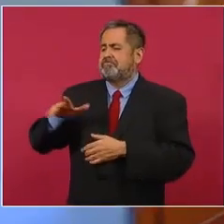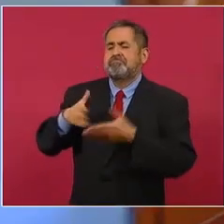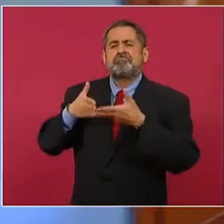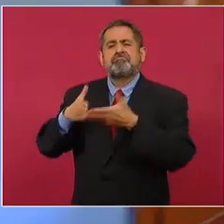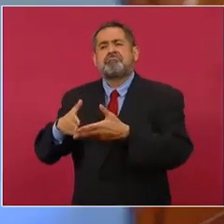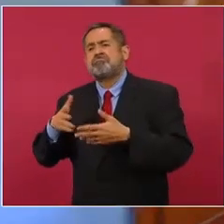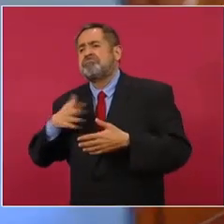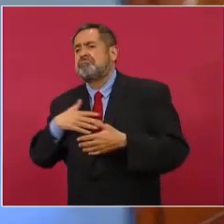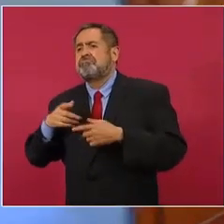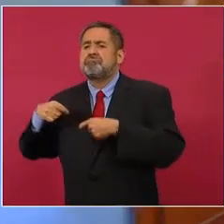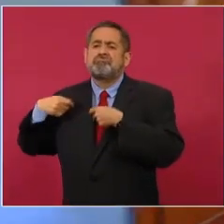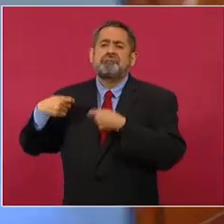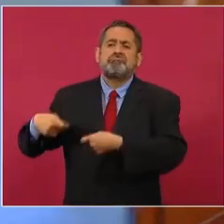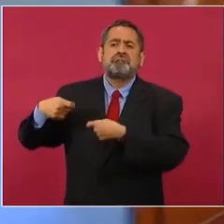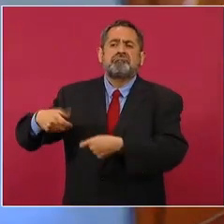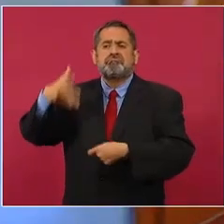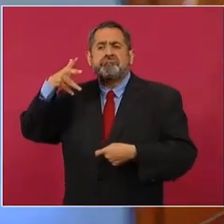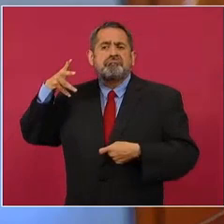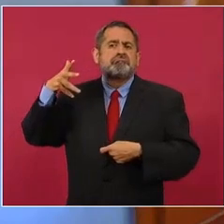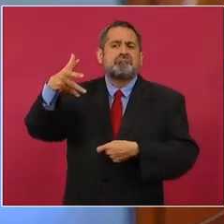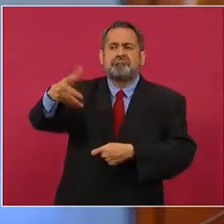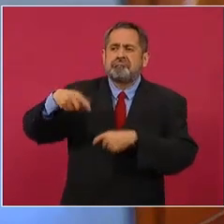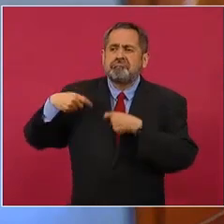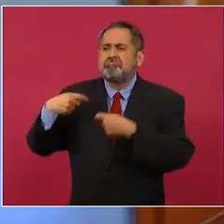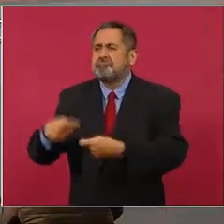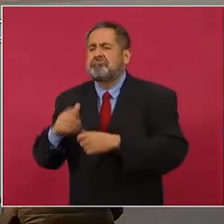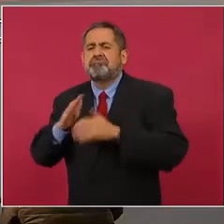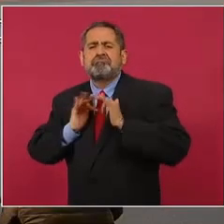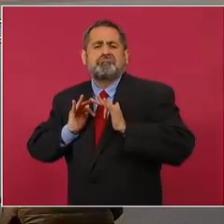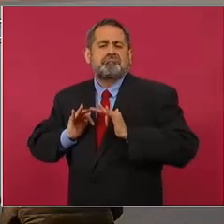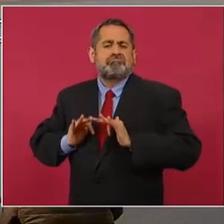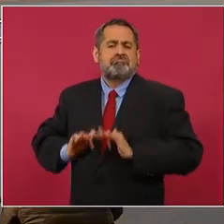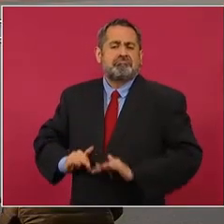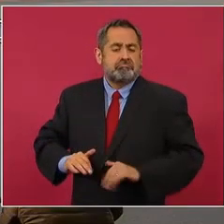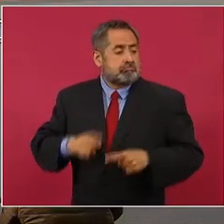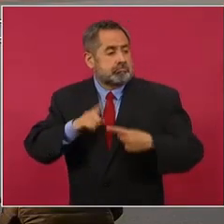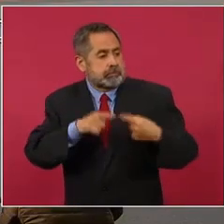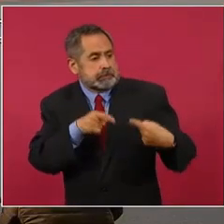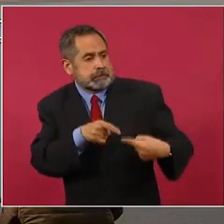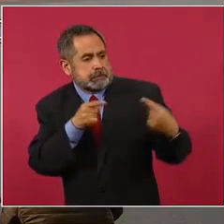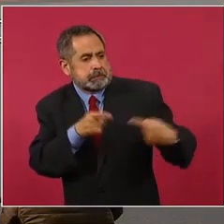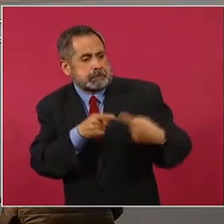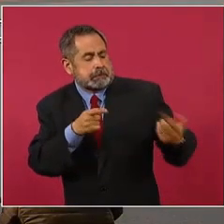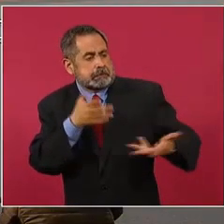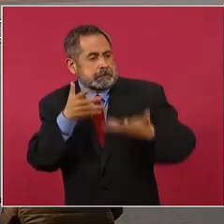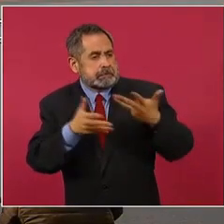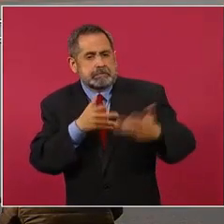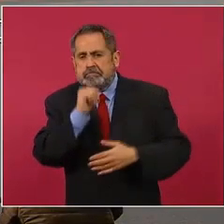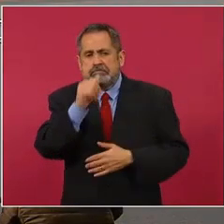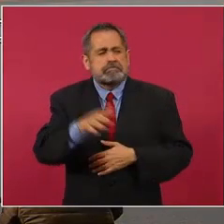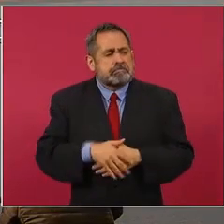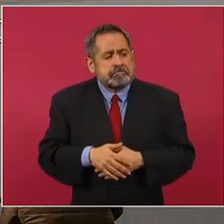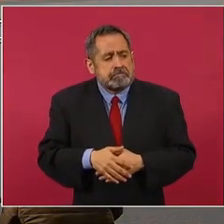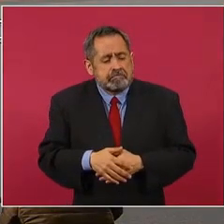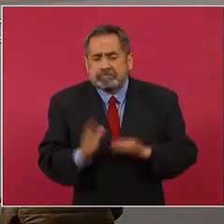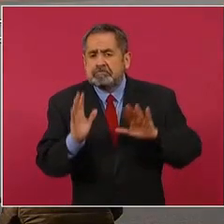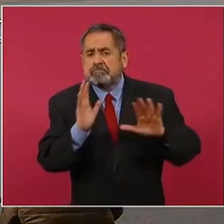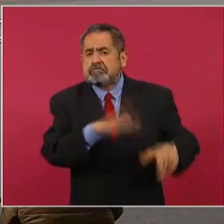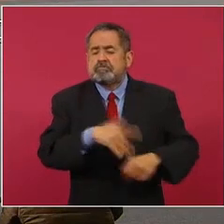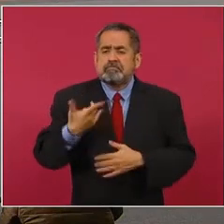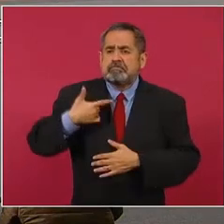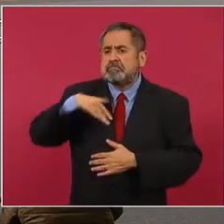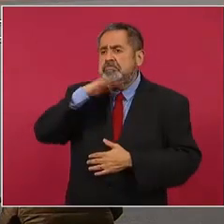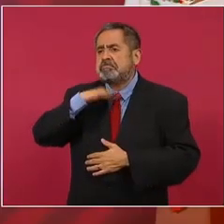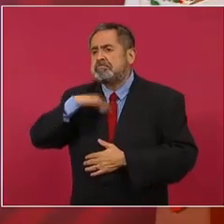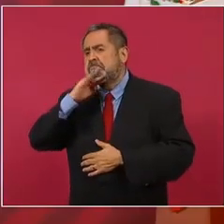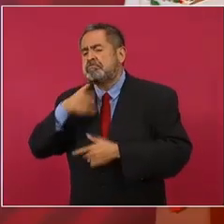proyecto sucesorio y de consolidación de proyecto, sin ningún obstáculo, sin ninguna ola que le inquiete o altere su